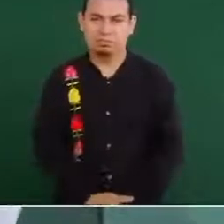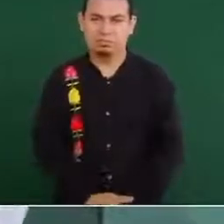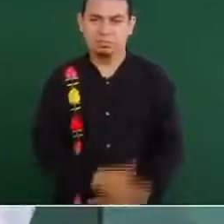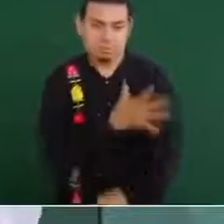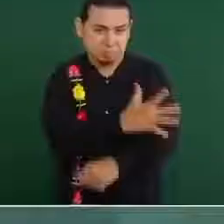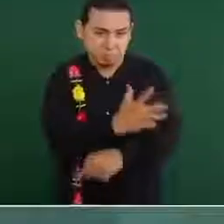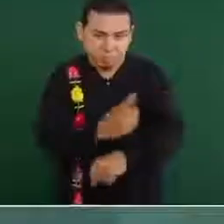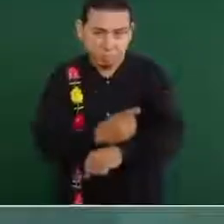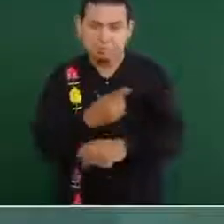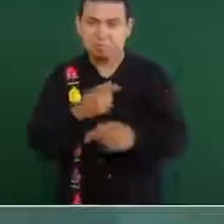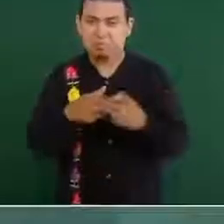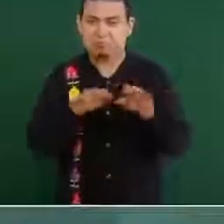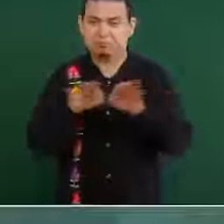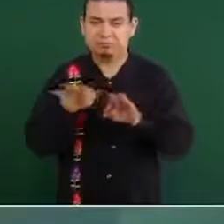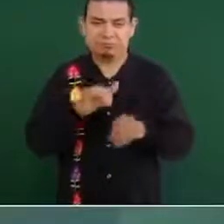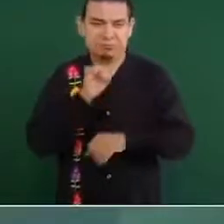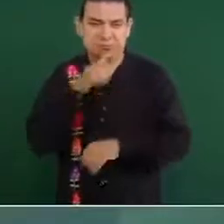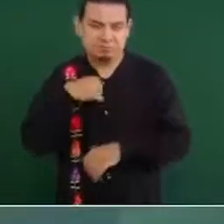honestidad.